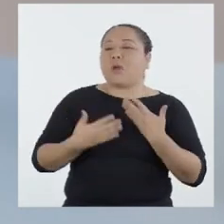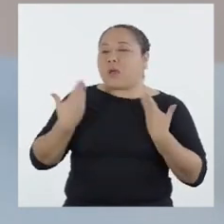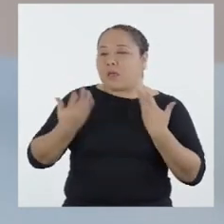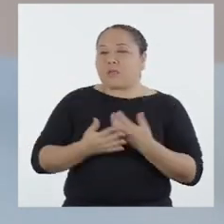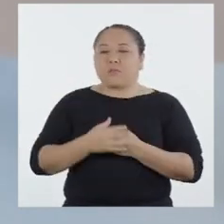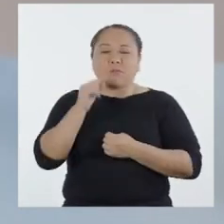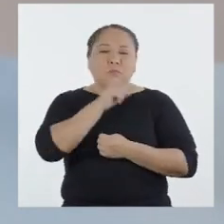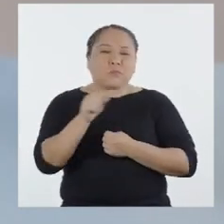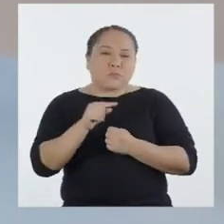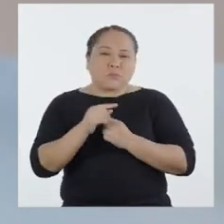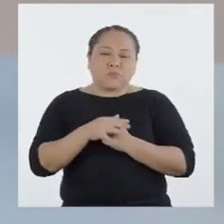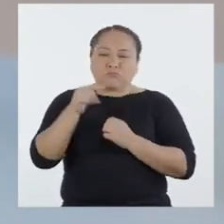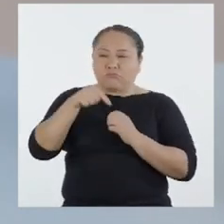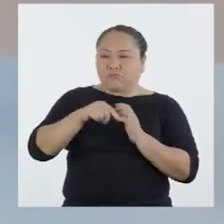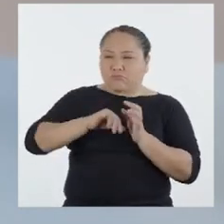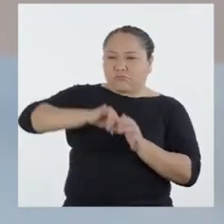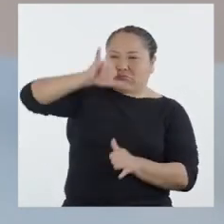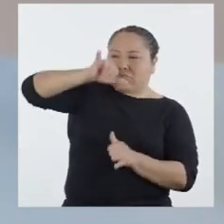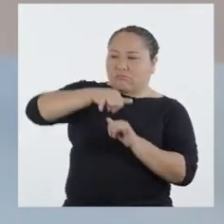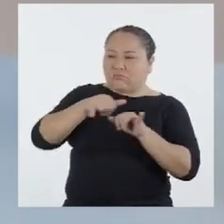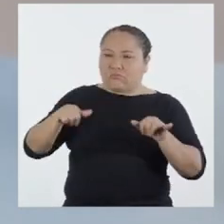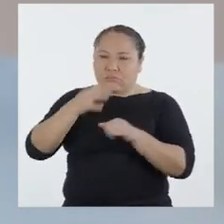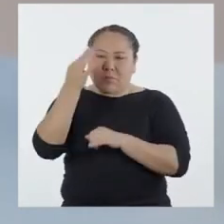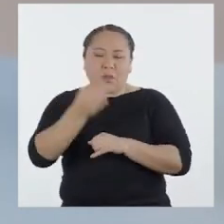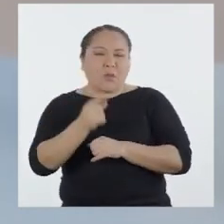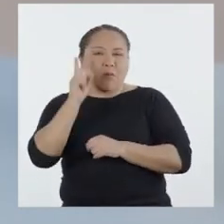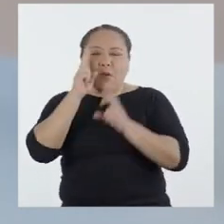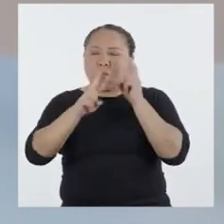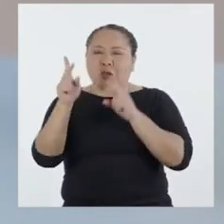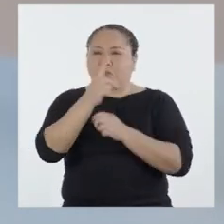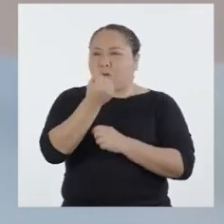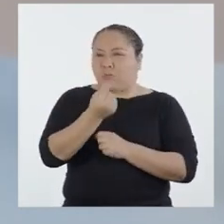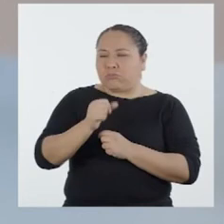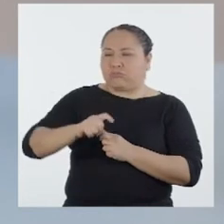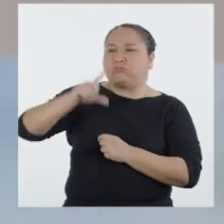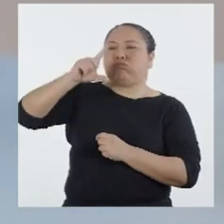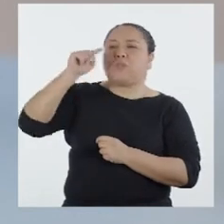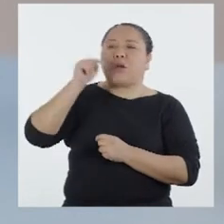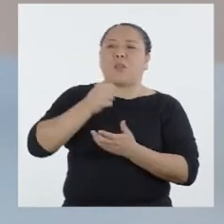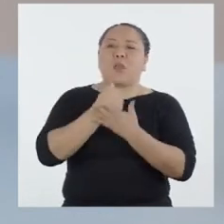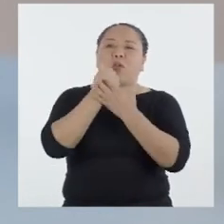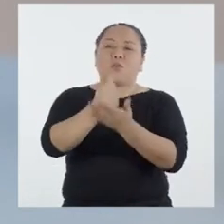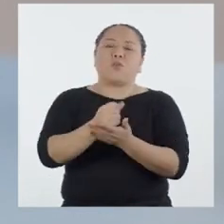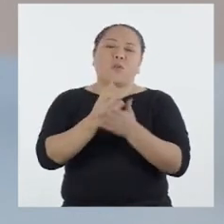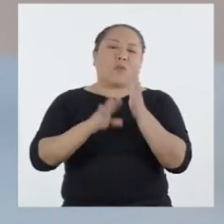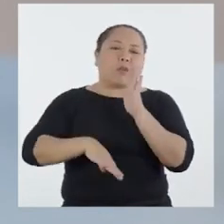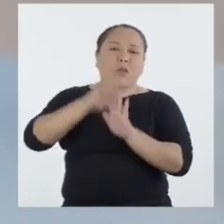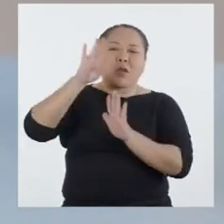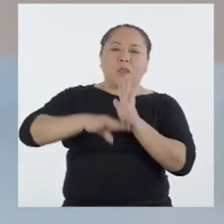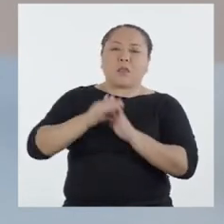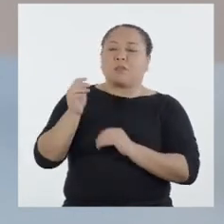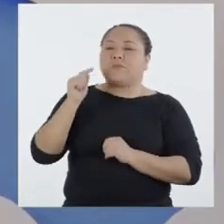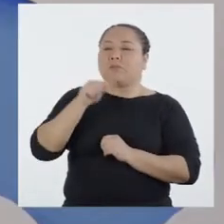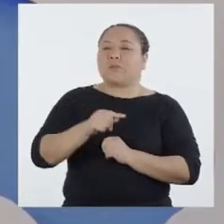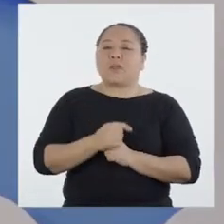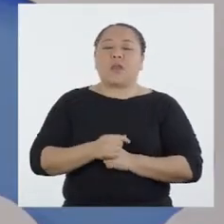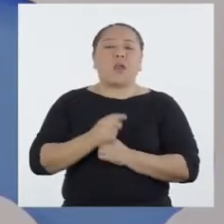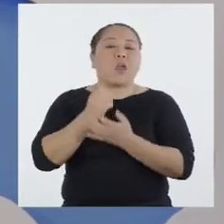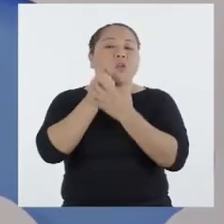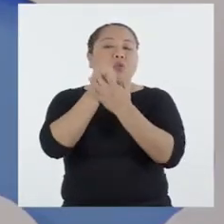pueden armar una de tamaño real. Verán que no es muy costoso y los beneficios son muy grandes.